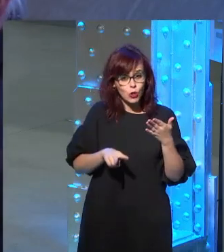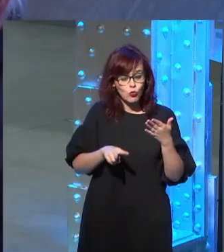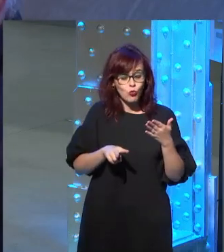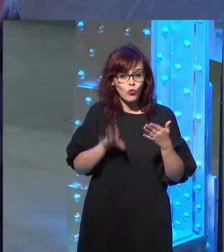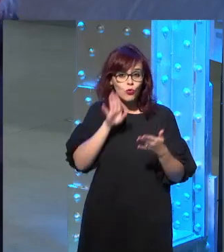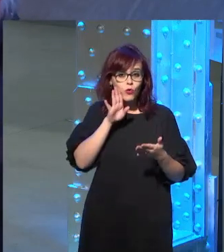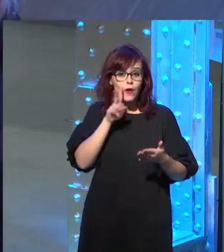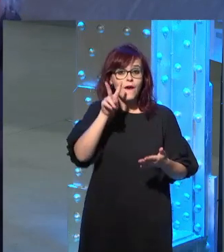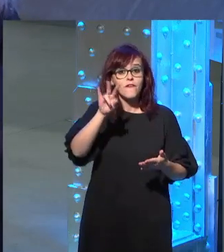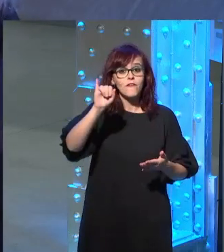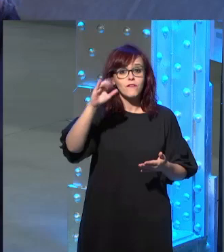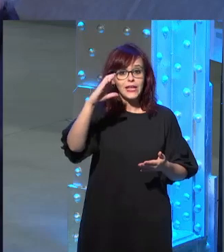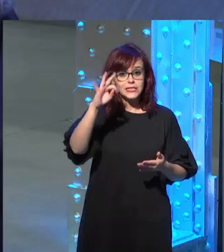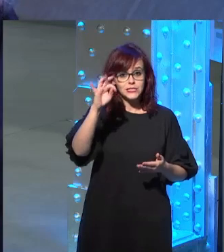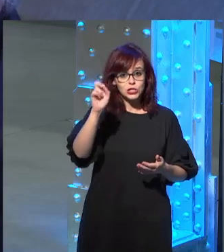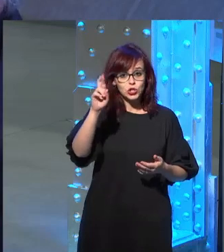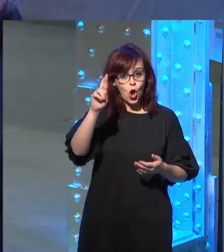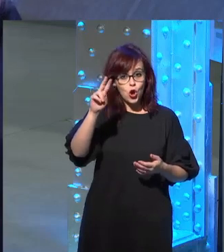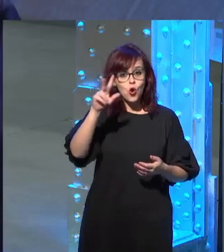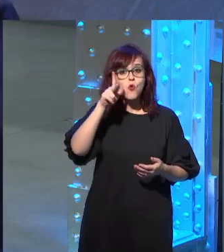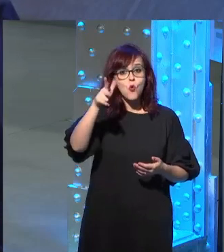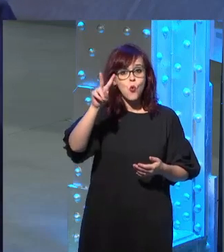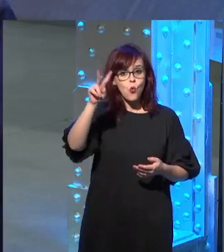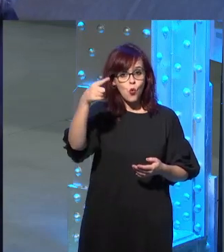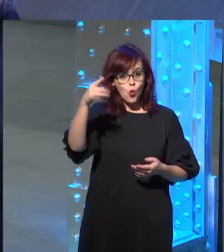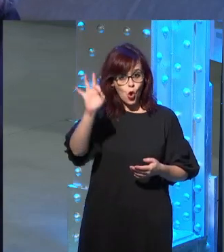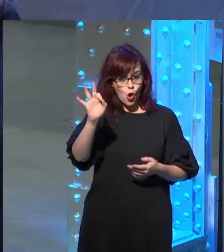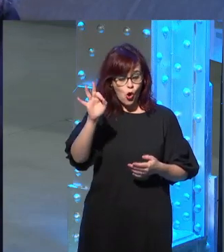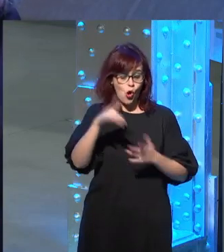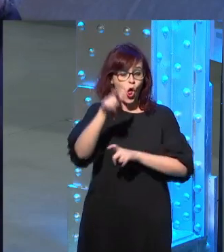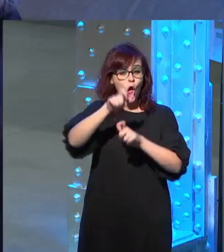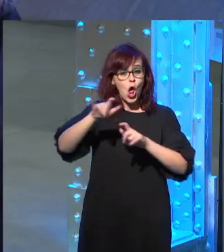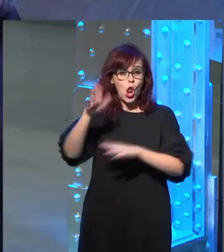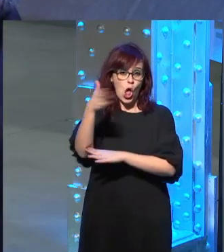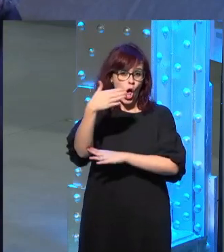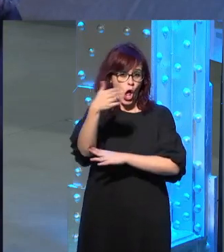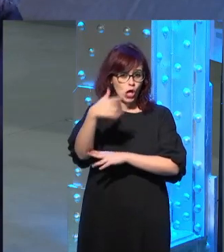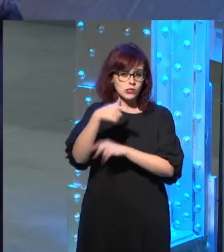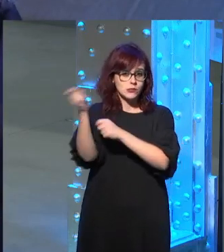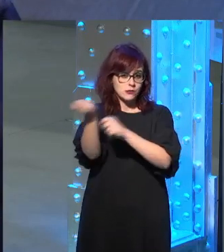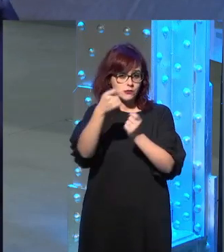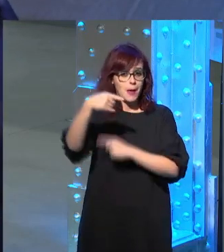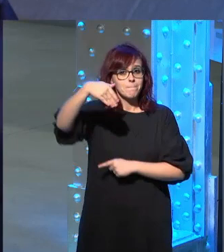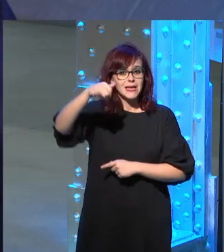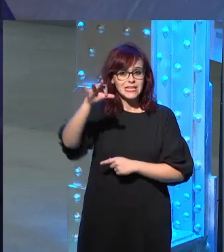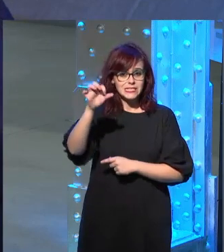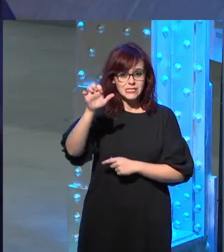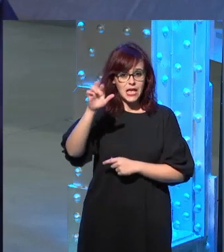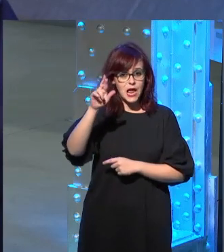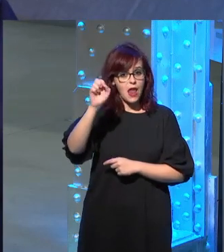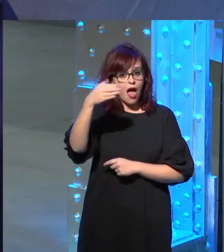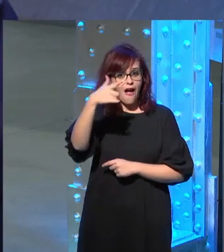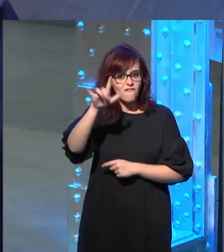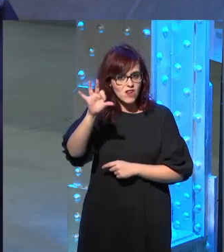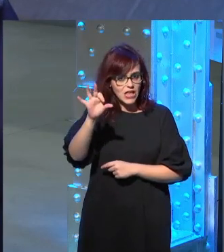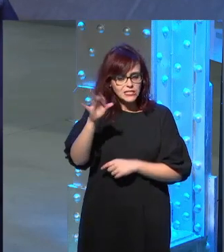a Víctor Hugo si lo he releído Los Miserables es una novela que a mí me impresionó tremendamente de joven y durante muchos años no